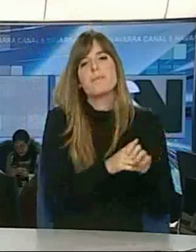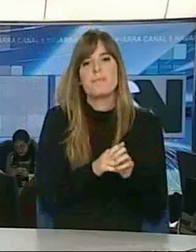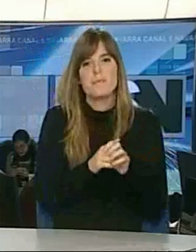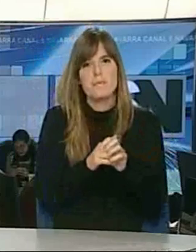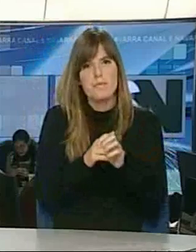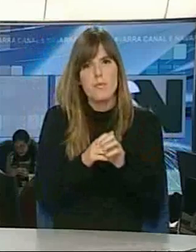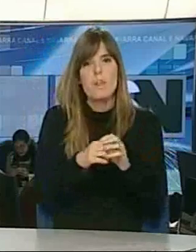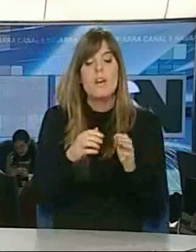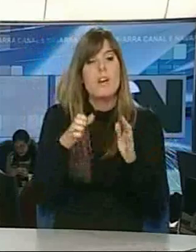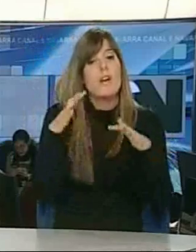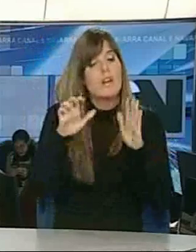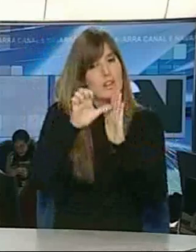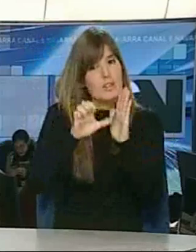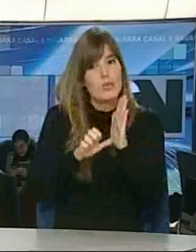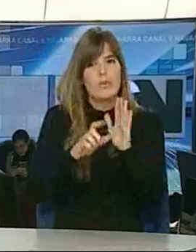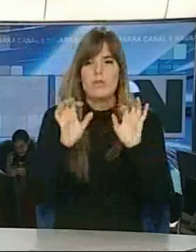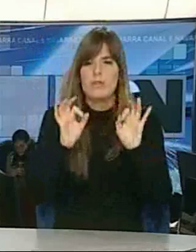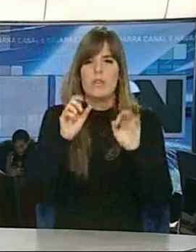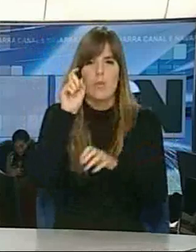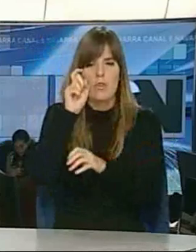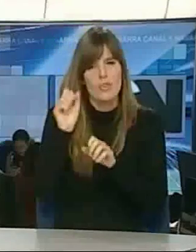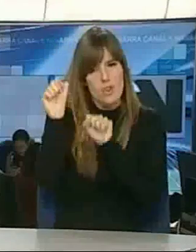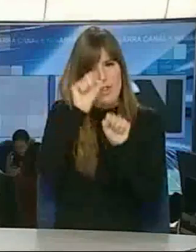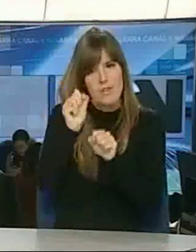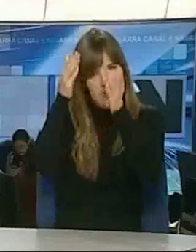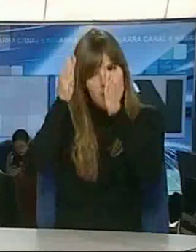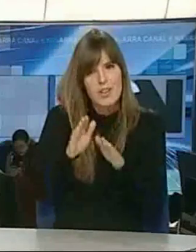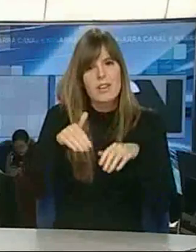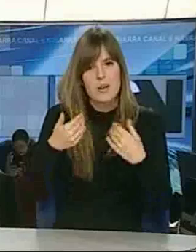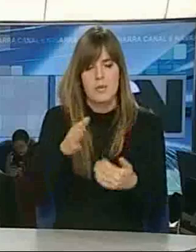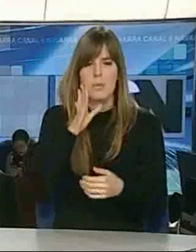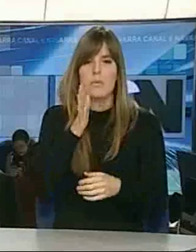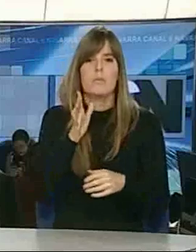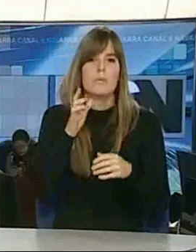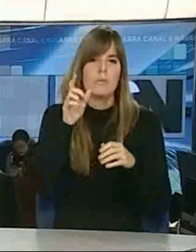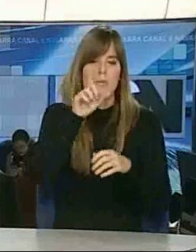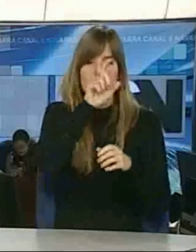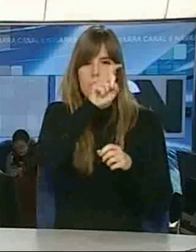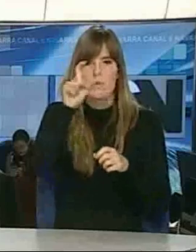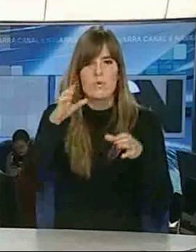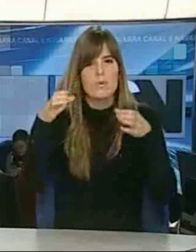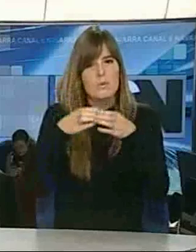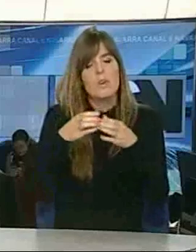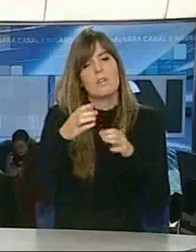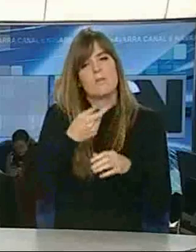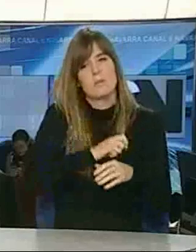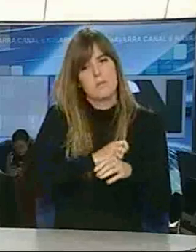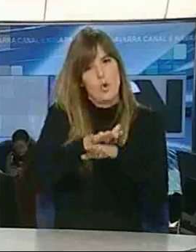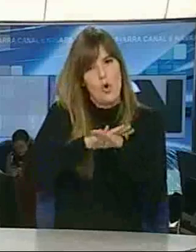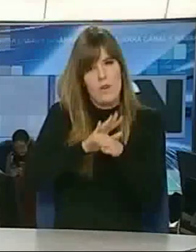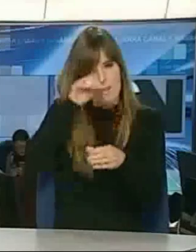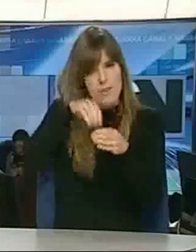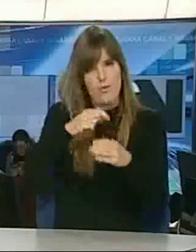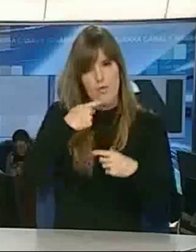Estatuto del Docente Público, un marco básico que mantenga el carácter estatal de los cuerpos del profesorado, que compense su esfuerzo, recupere su